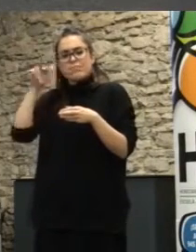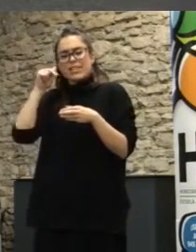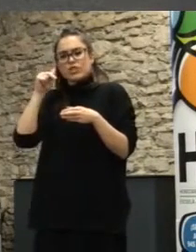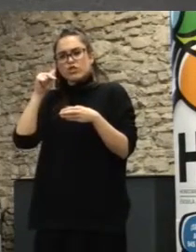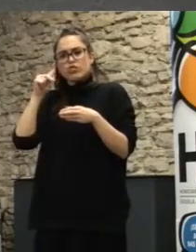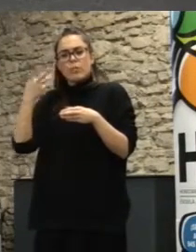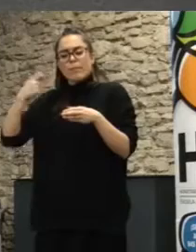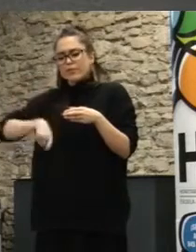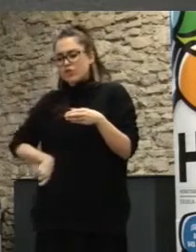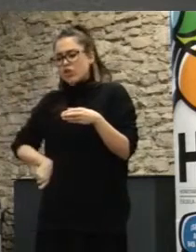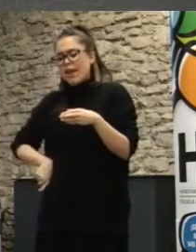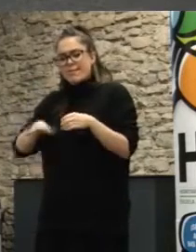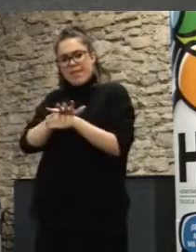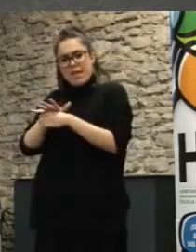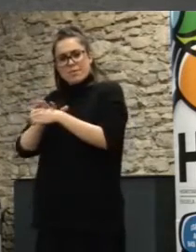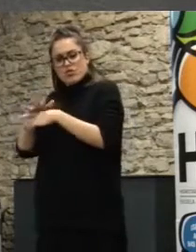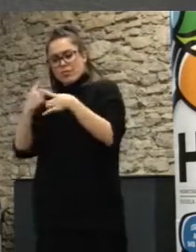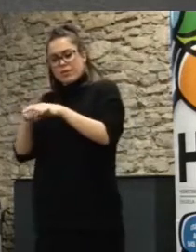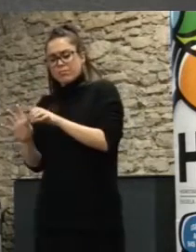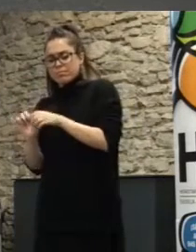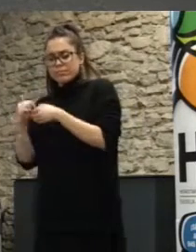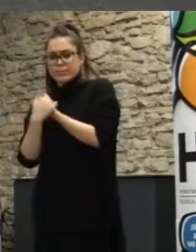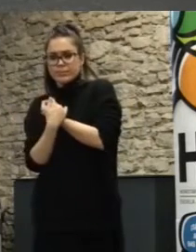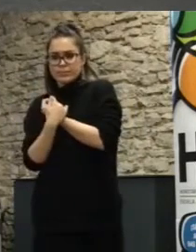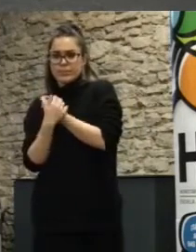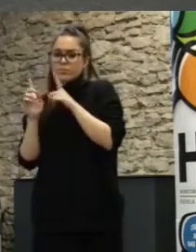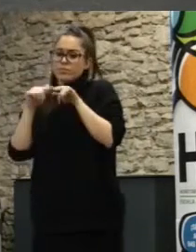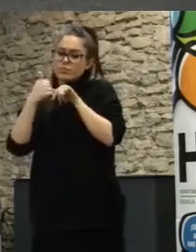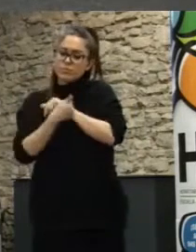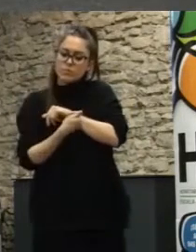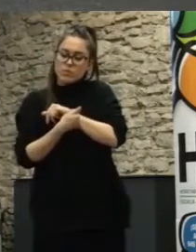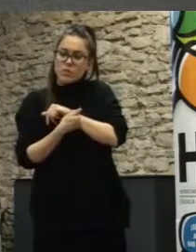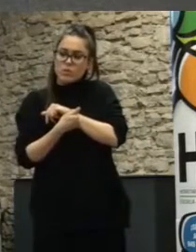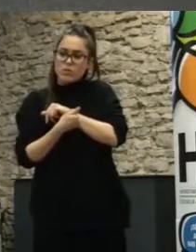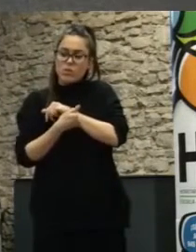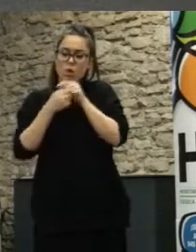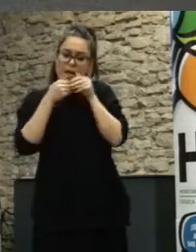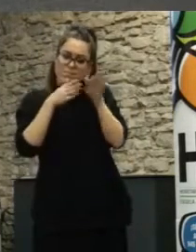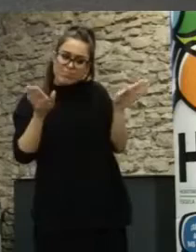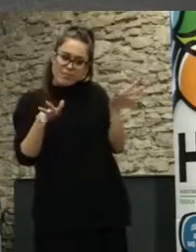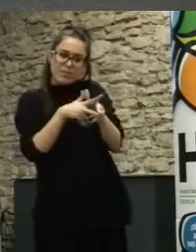expertos en las materias correspondientes que luego abren a su vez los proyectos hacia afuera